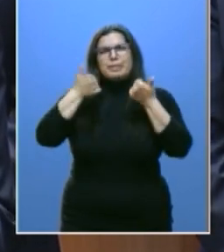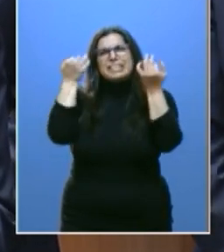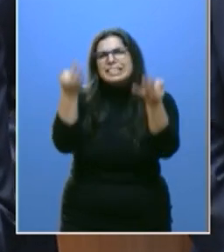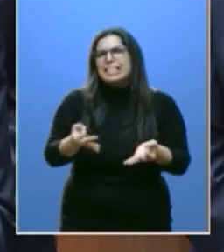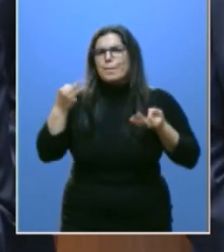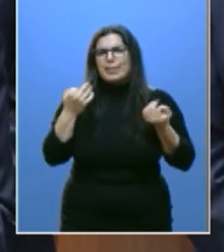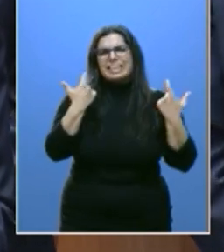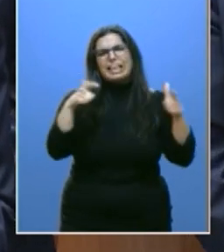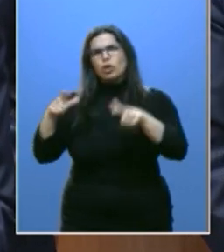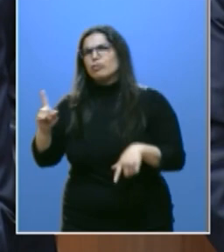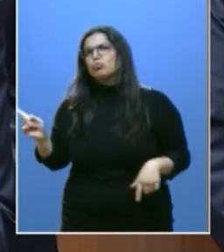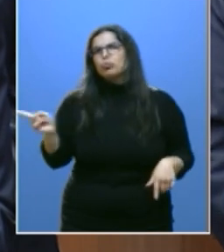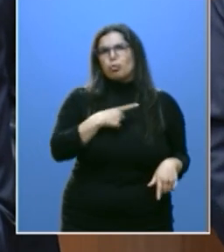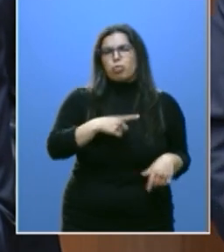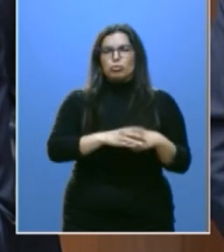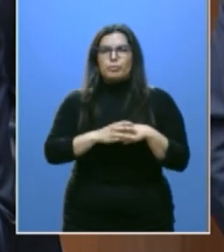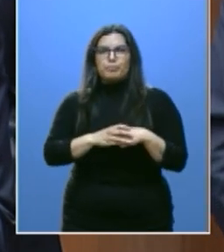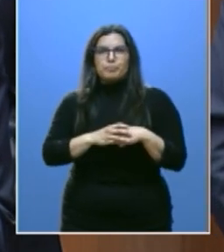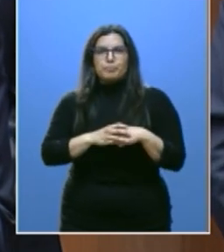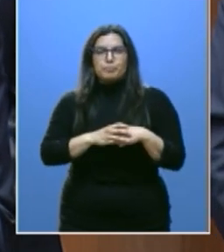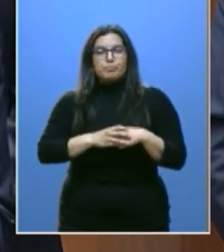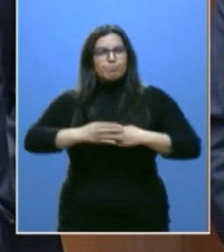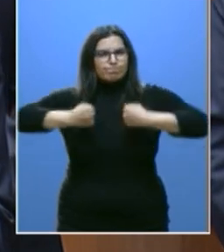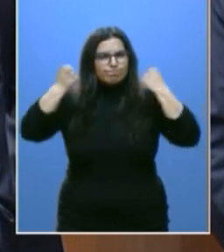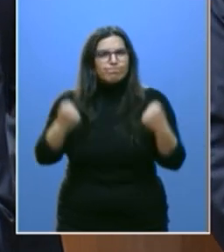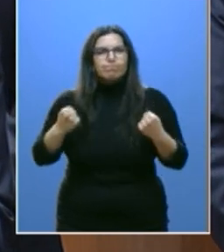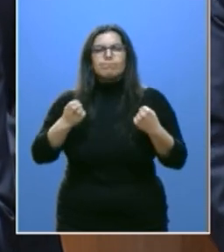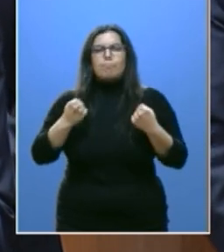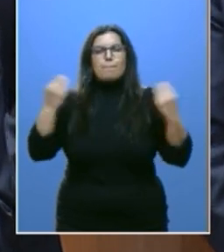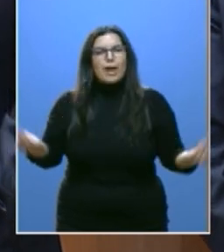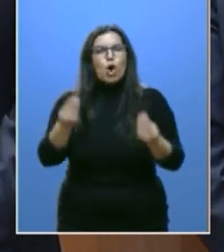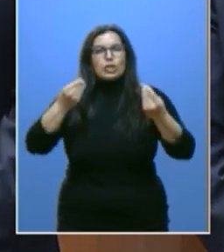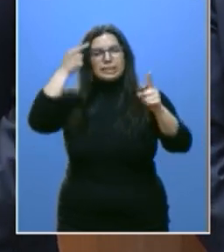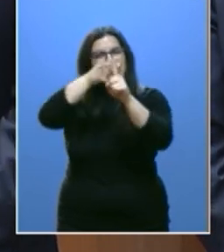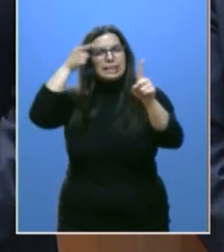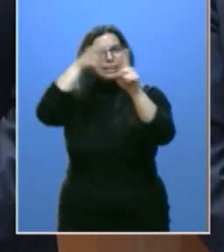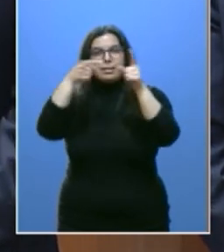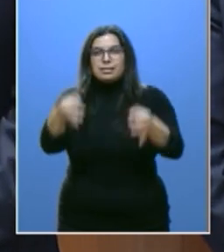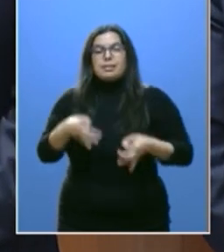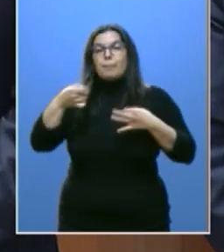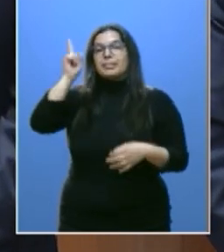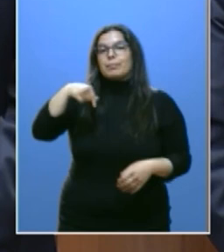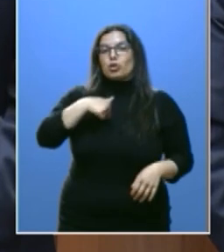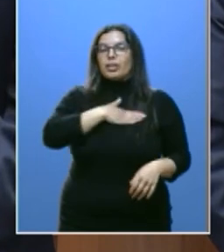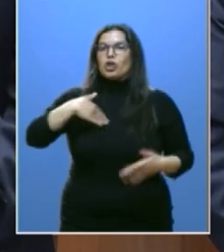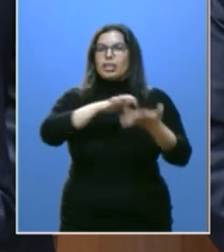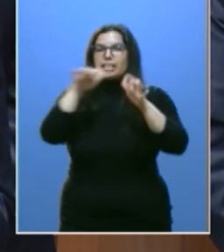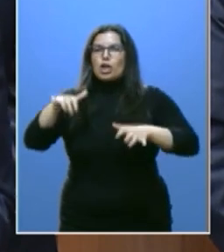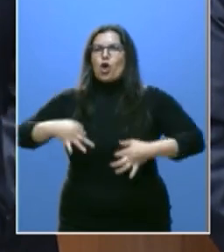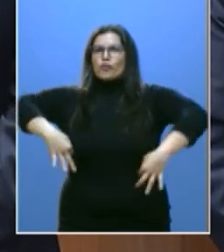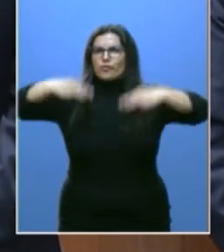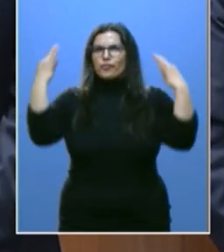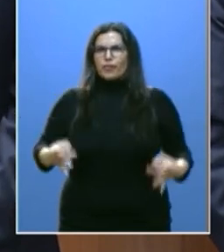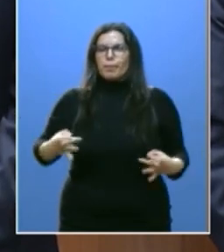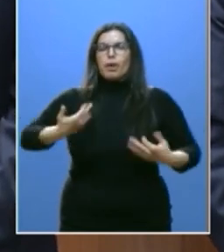todo sector, con un constante empeño por mejorar. También quiero una Castilla y León firme, que